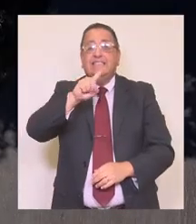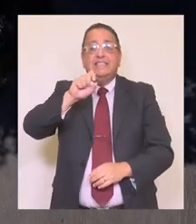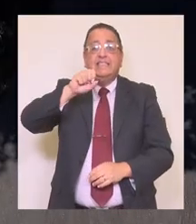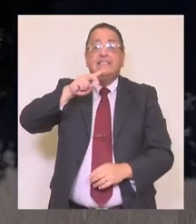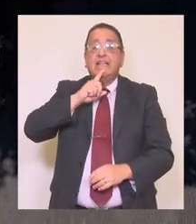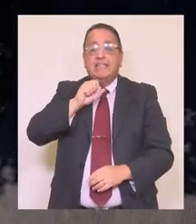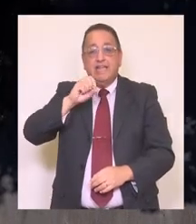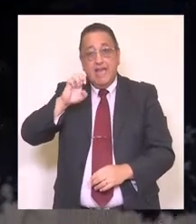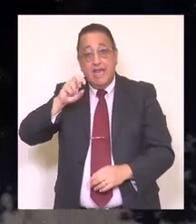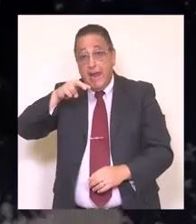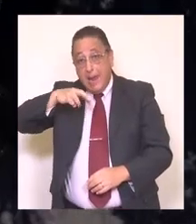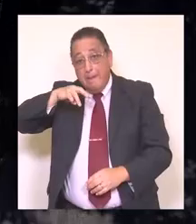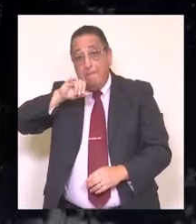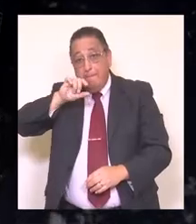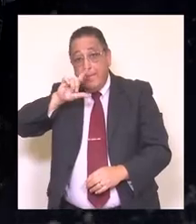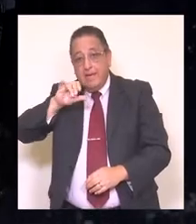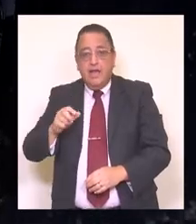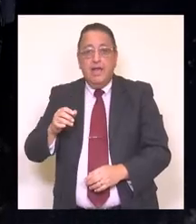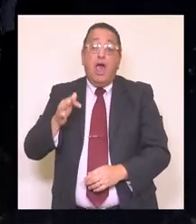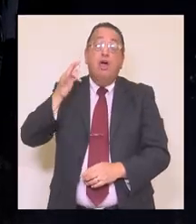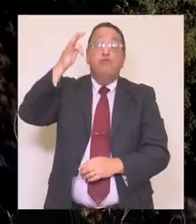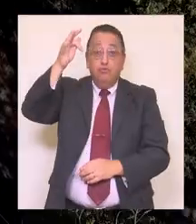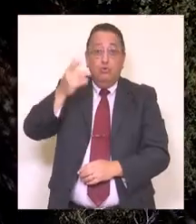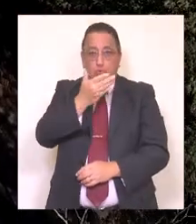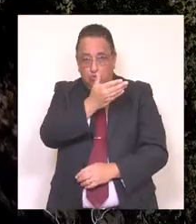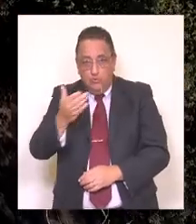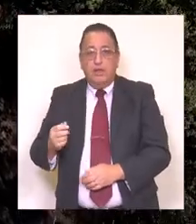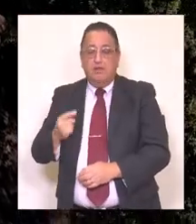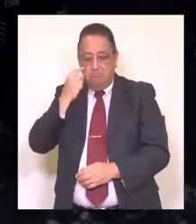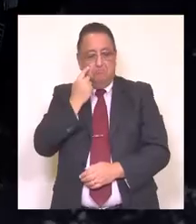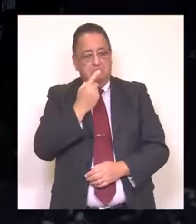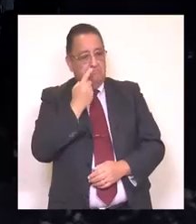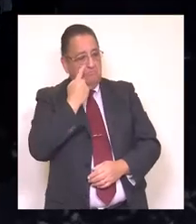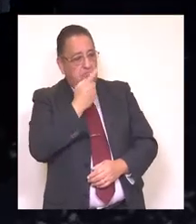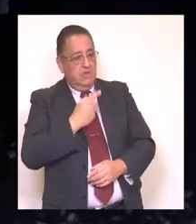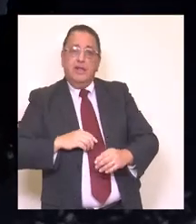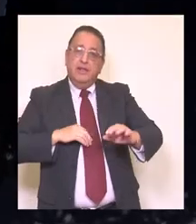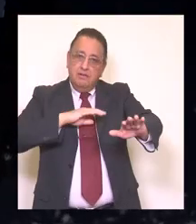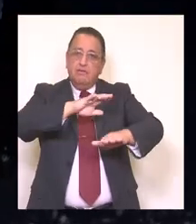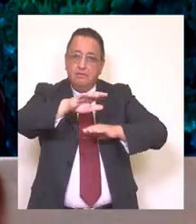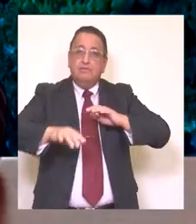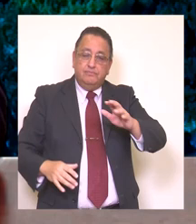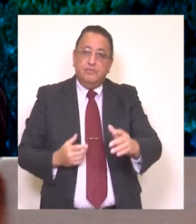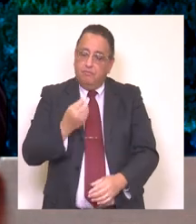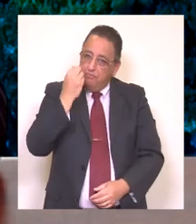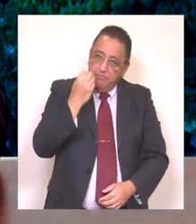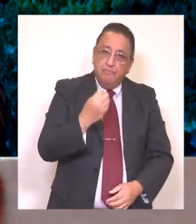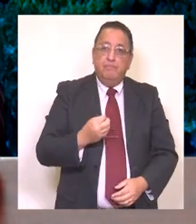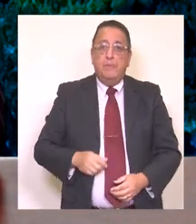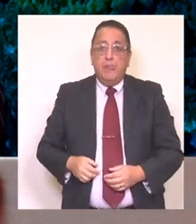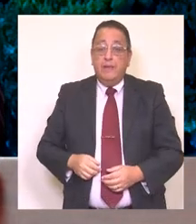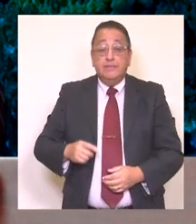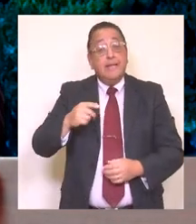Emilia, centro al cual ustedes sin duda en un futuro cercano tendrán acceso y disfrutar de él. De la misma forma,